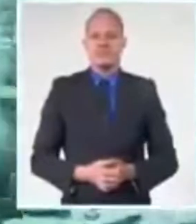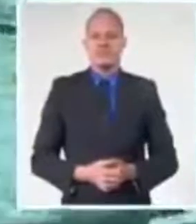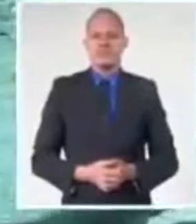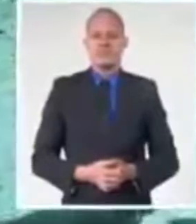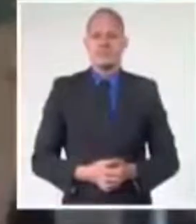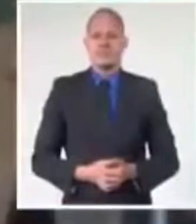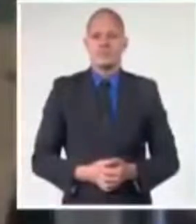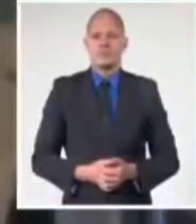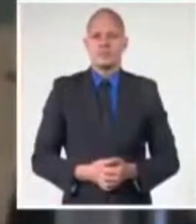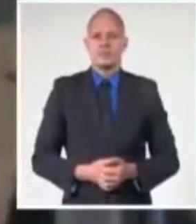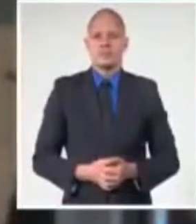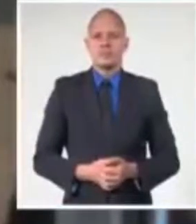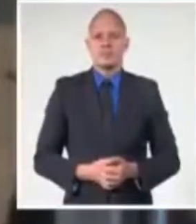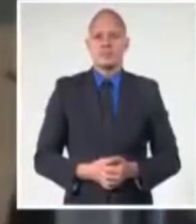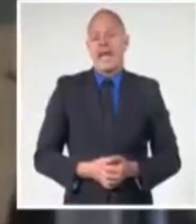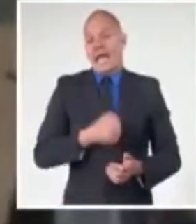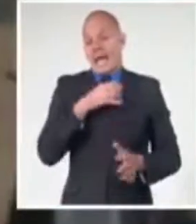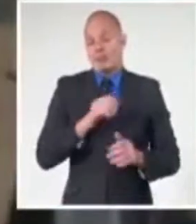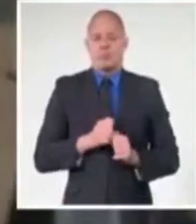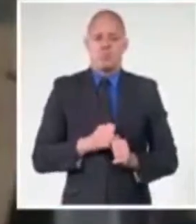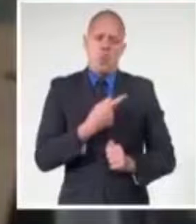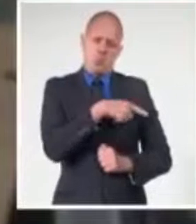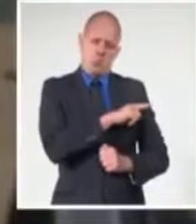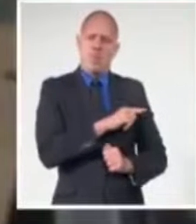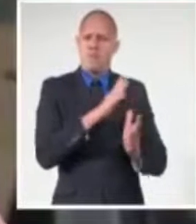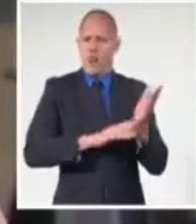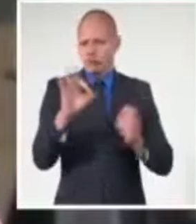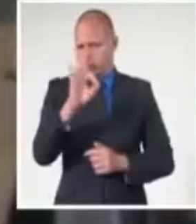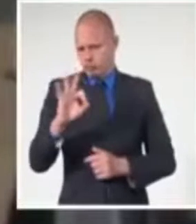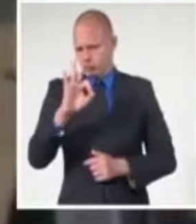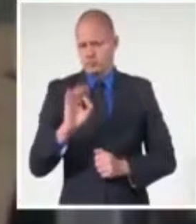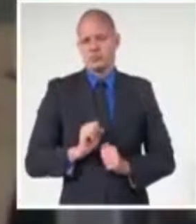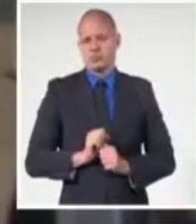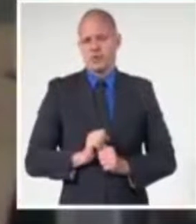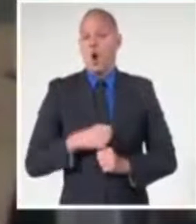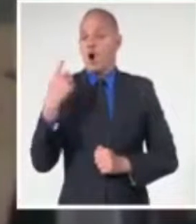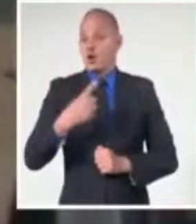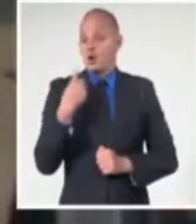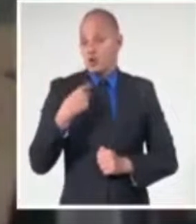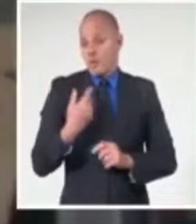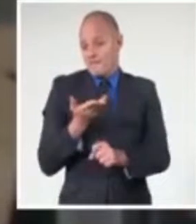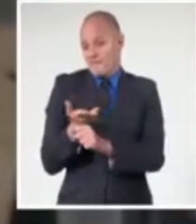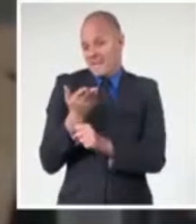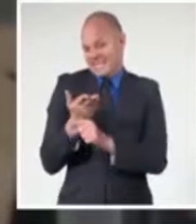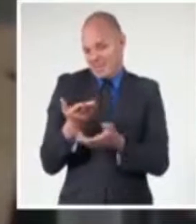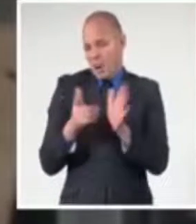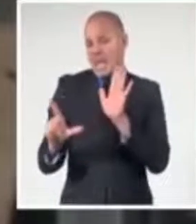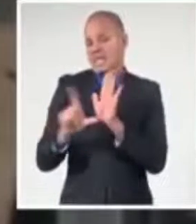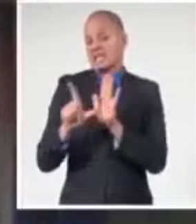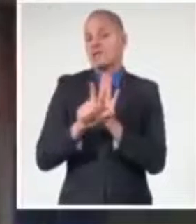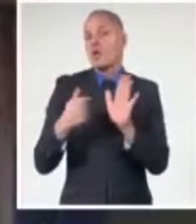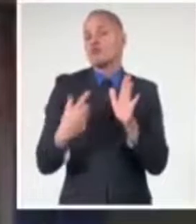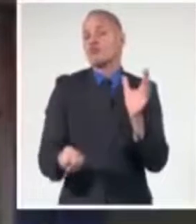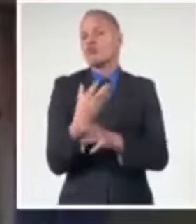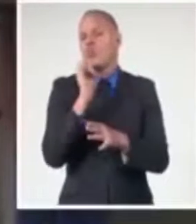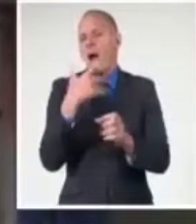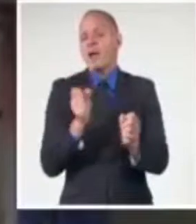Nos hicimos FIMES oficialmente en octubre, el primer de octubre. Salimos entre las 35 primeras pequeñas empresas.